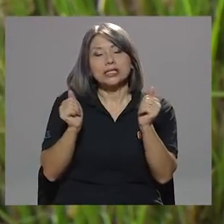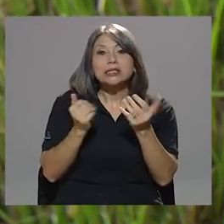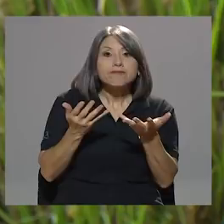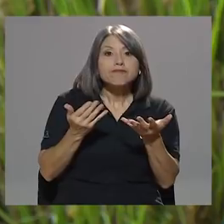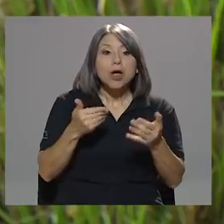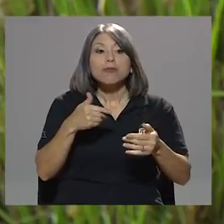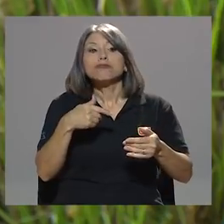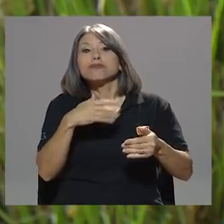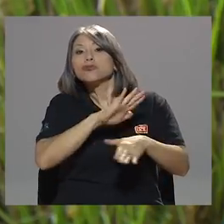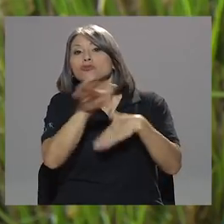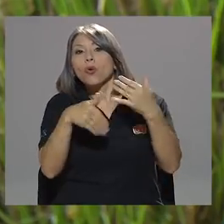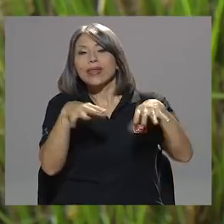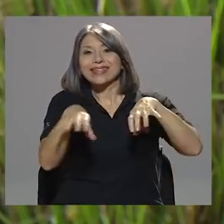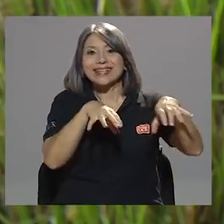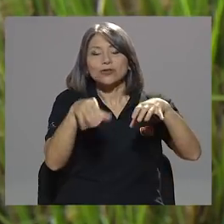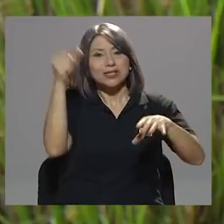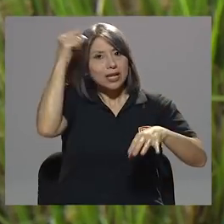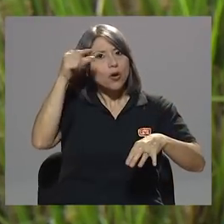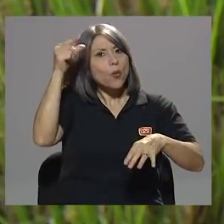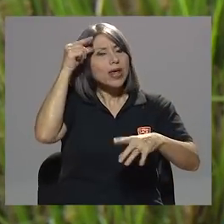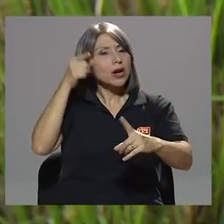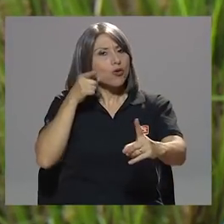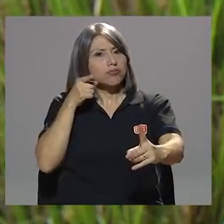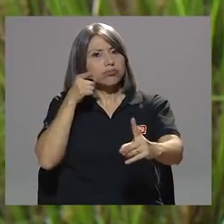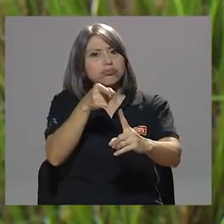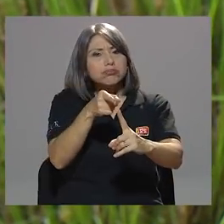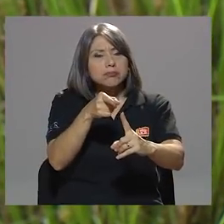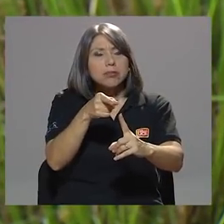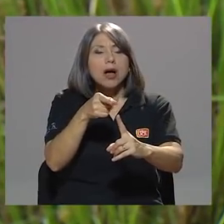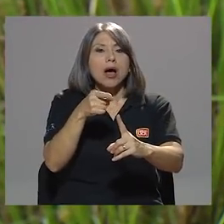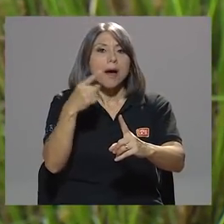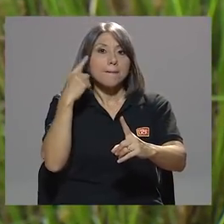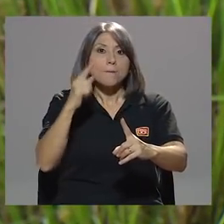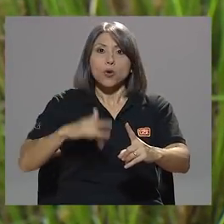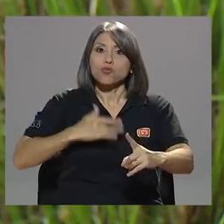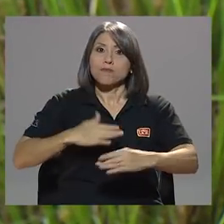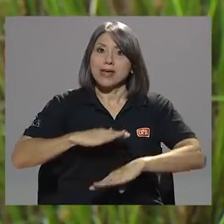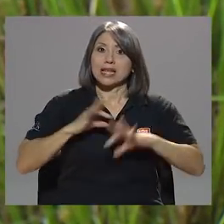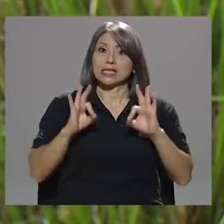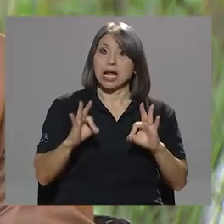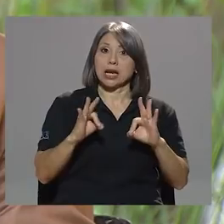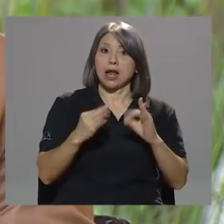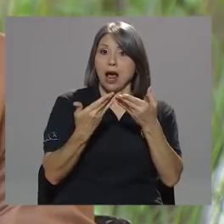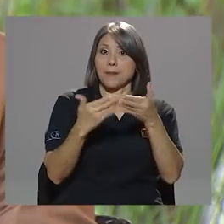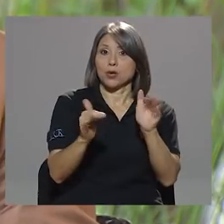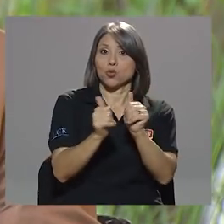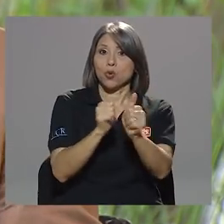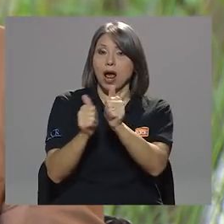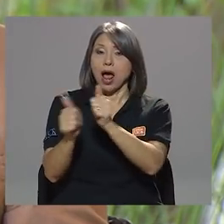acciones del gobierno fueron en esa vía, pero sobre todo por un bienestar, que era la apertura?